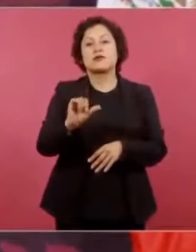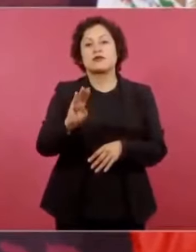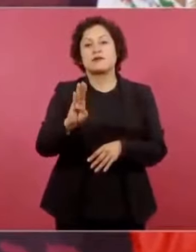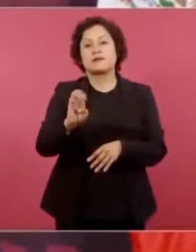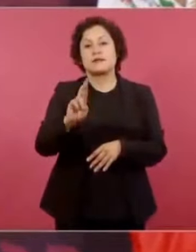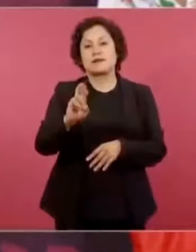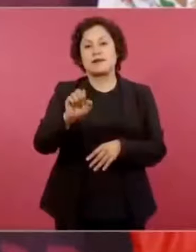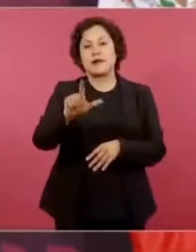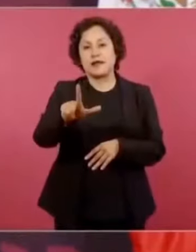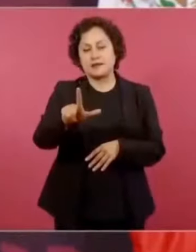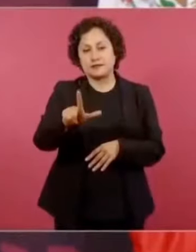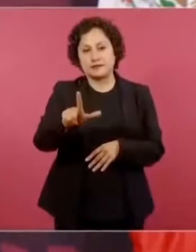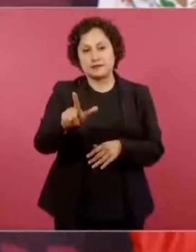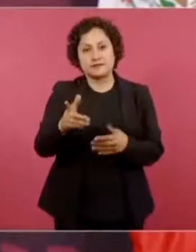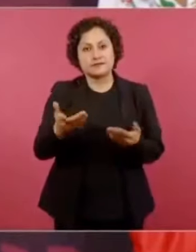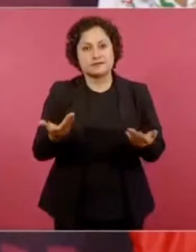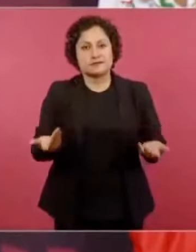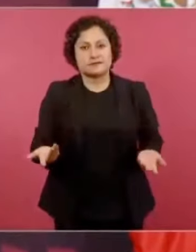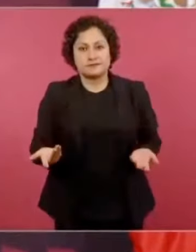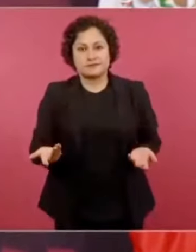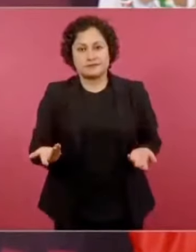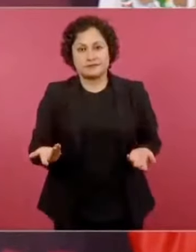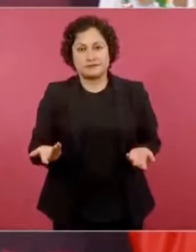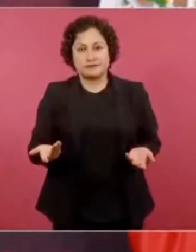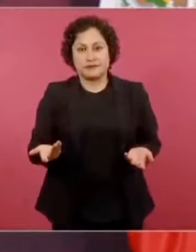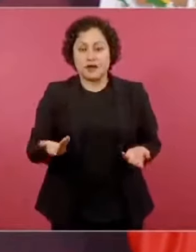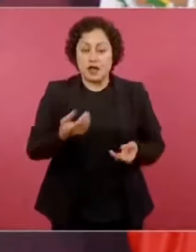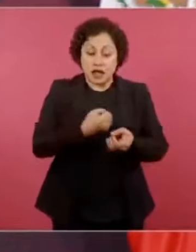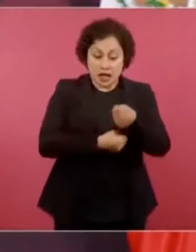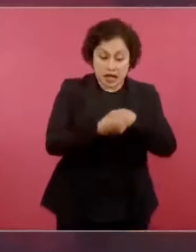como de 1983